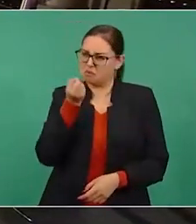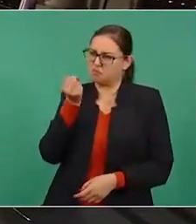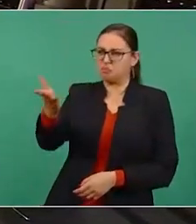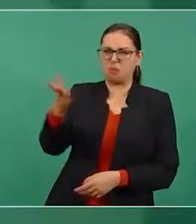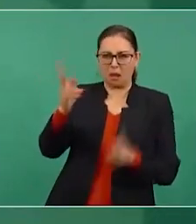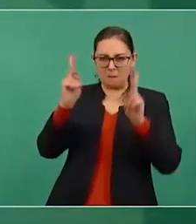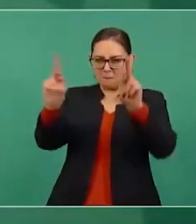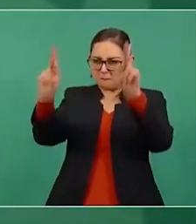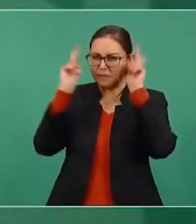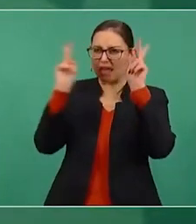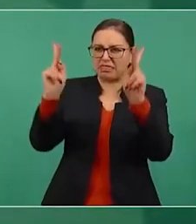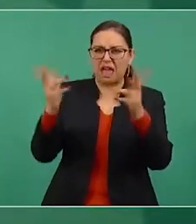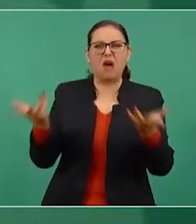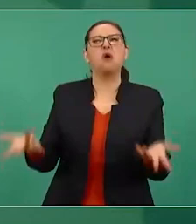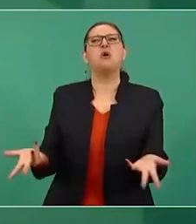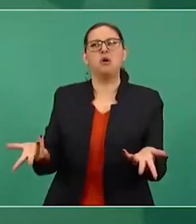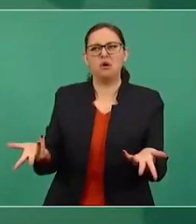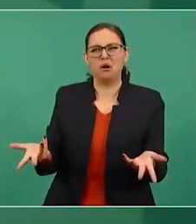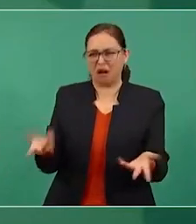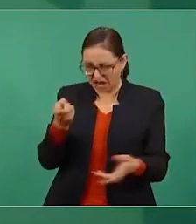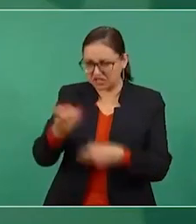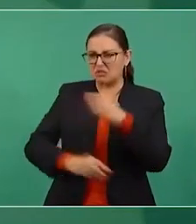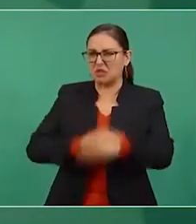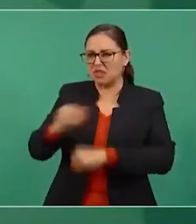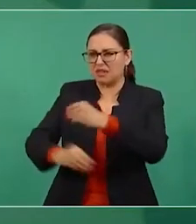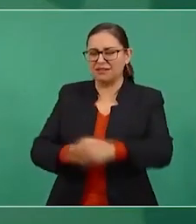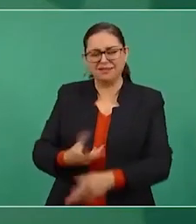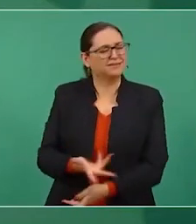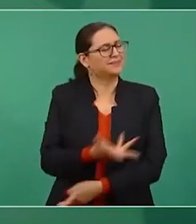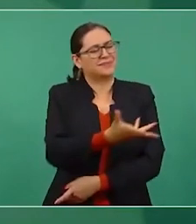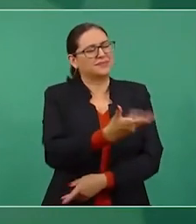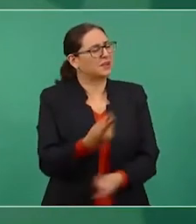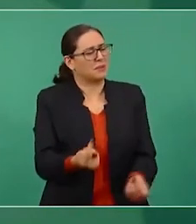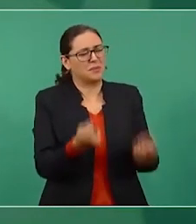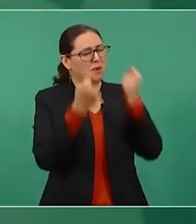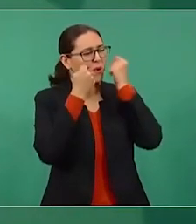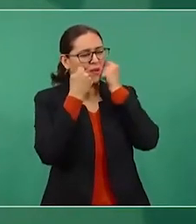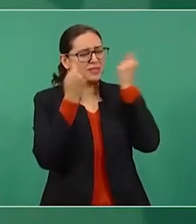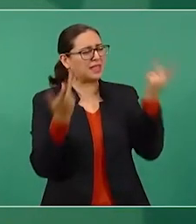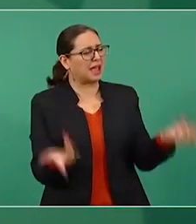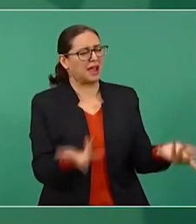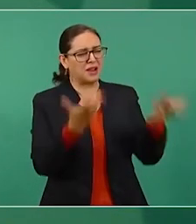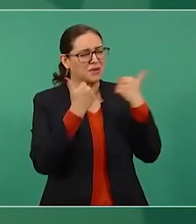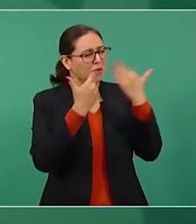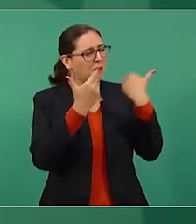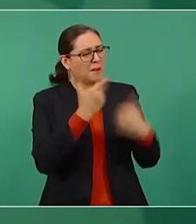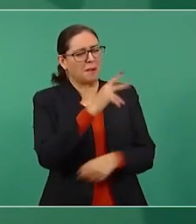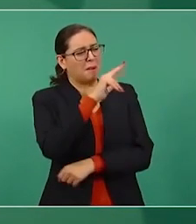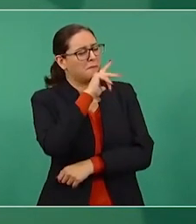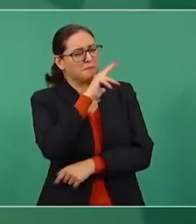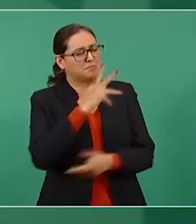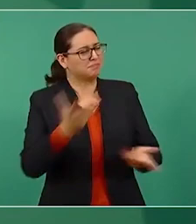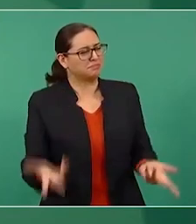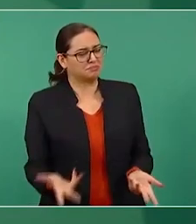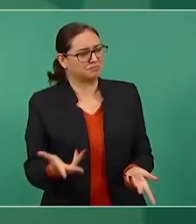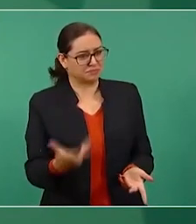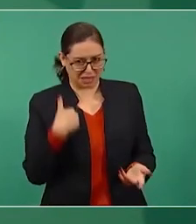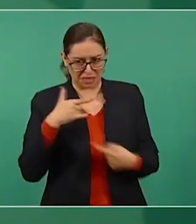cuánto le decían, cómo insultaban a Hidalgo.